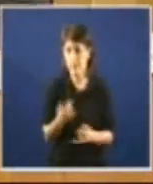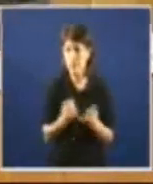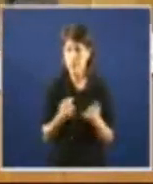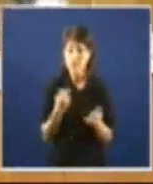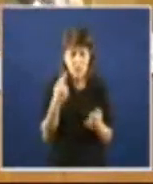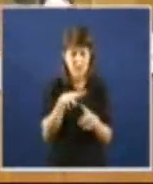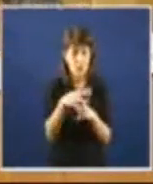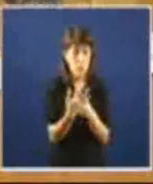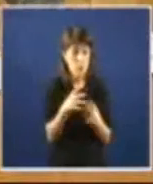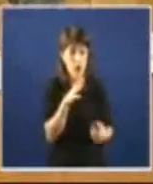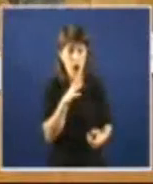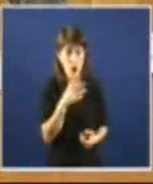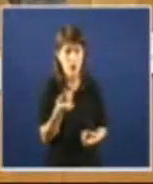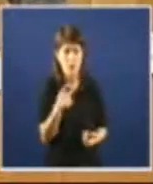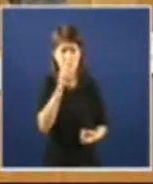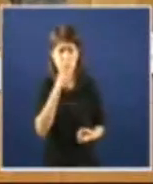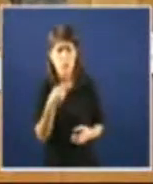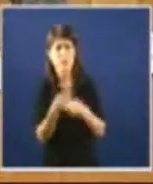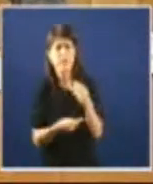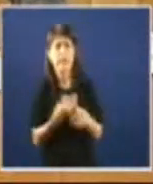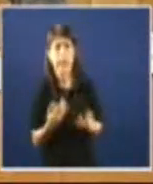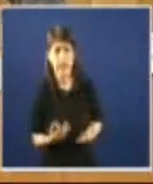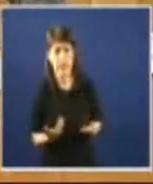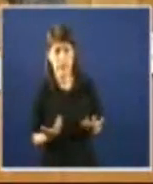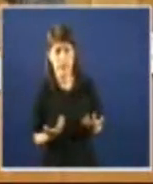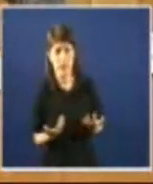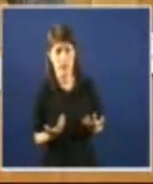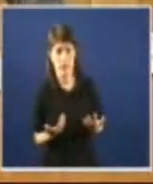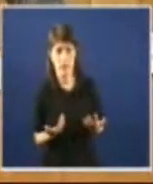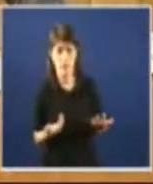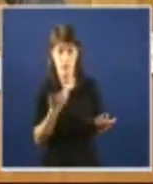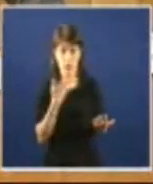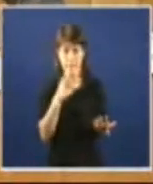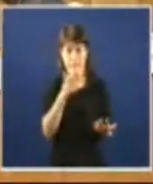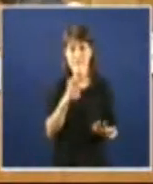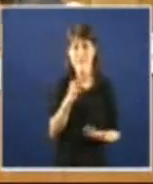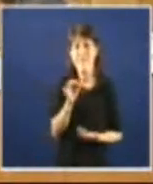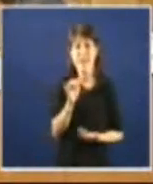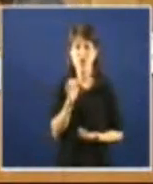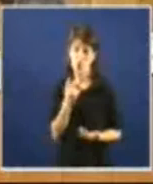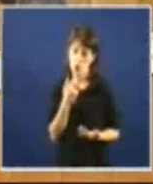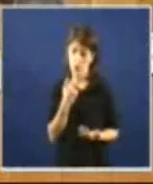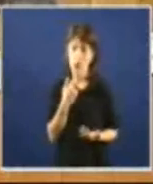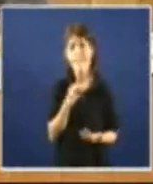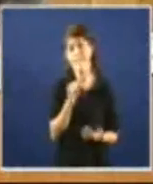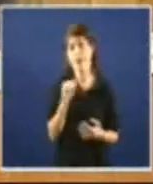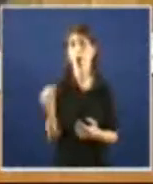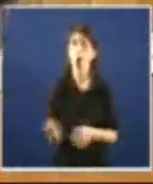que o que fai o señor Núñez Feixo agora dicen Feixo porque me despistei tengo que decir correctamente Feixo